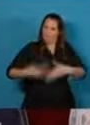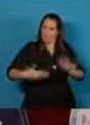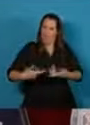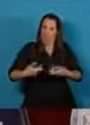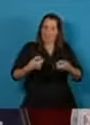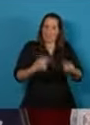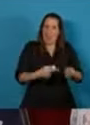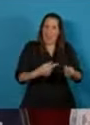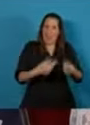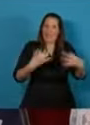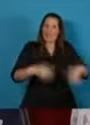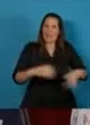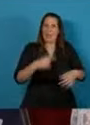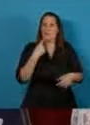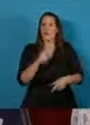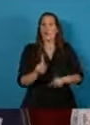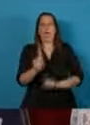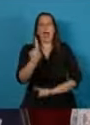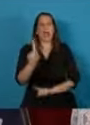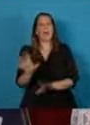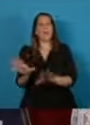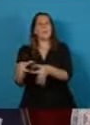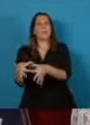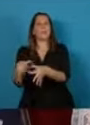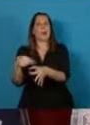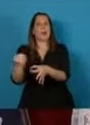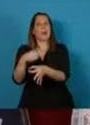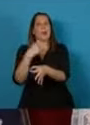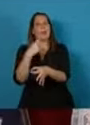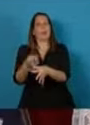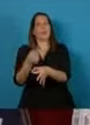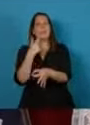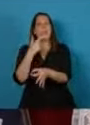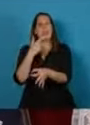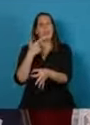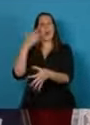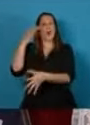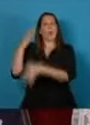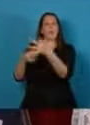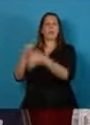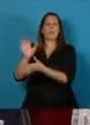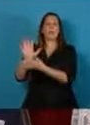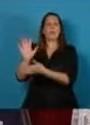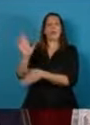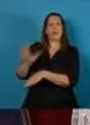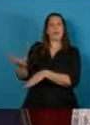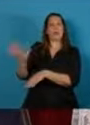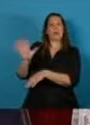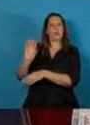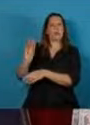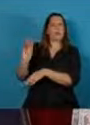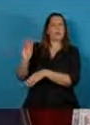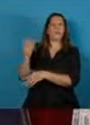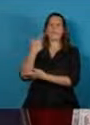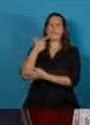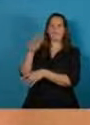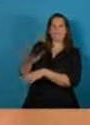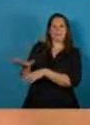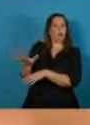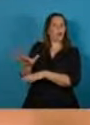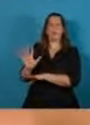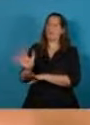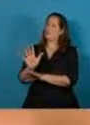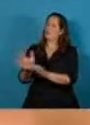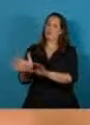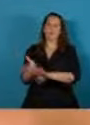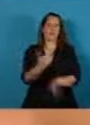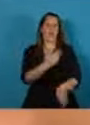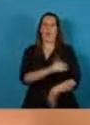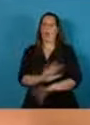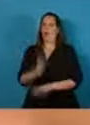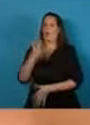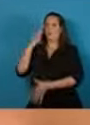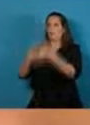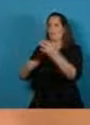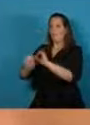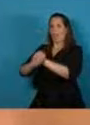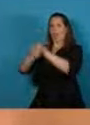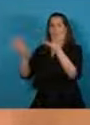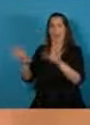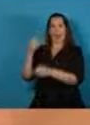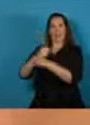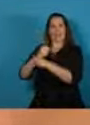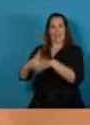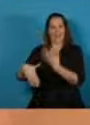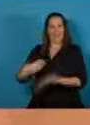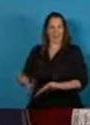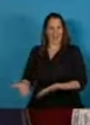sector minoritario le provoca a la credibilidad de la institución judicial. En el mismo sentido de transformación